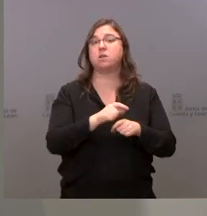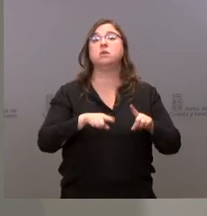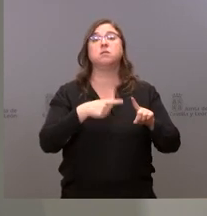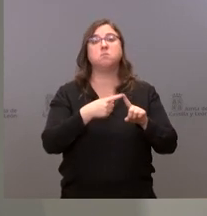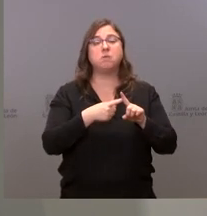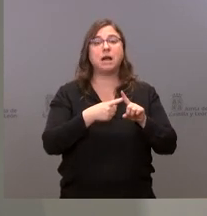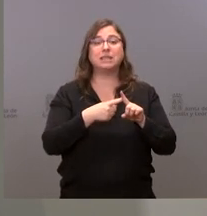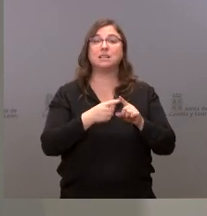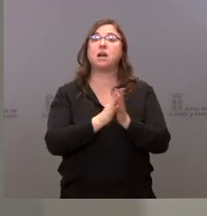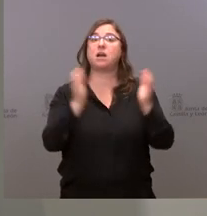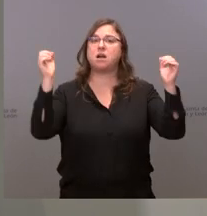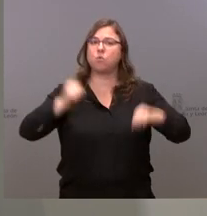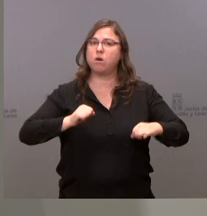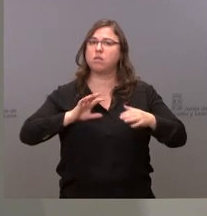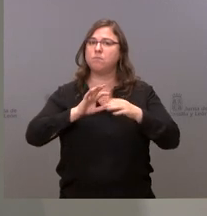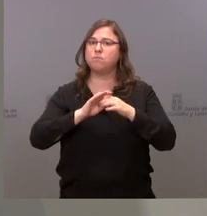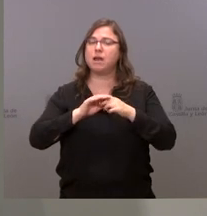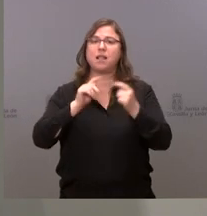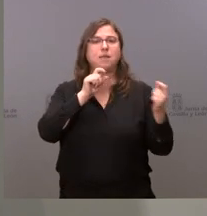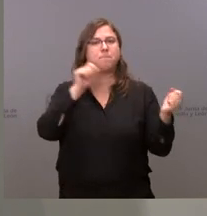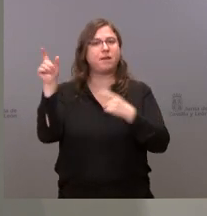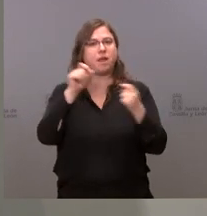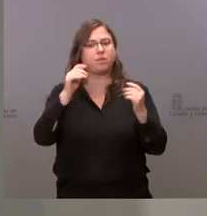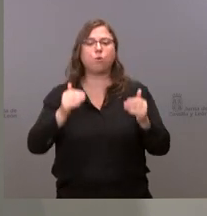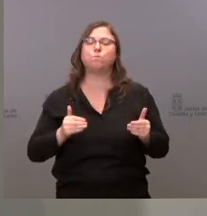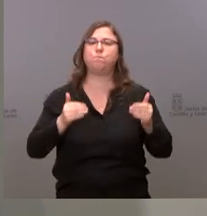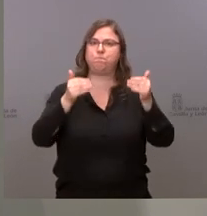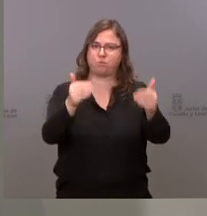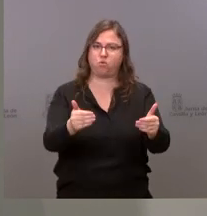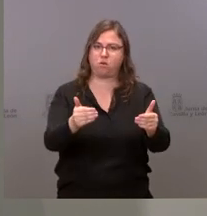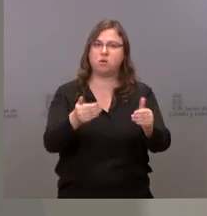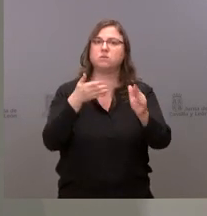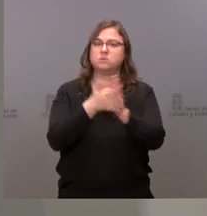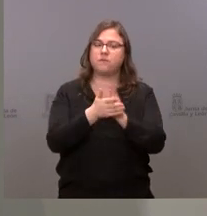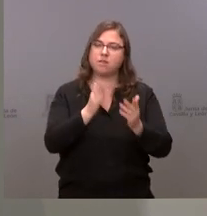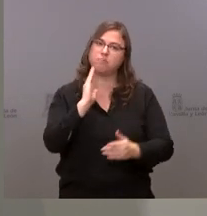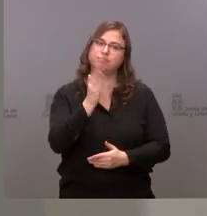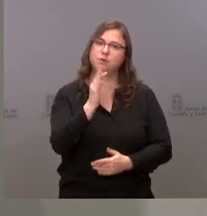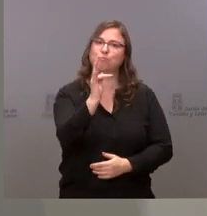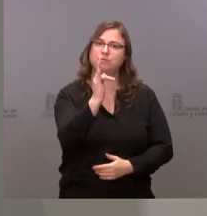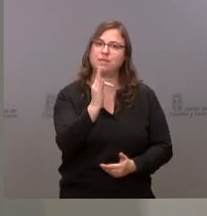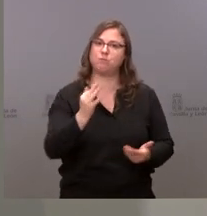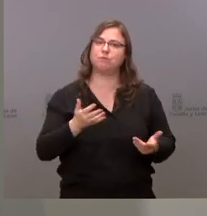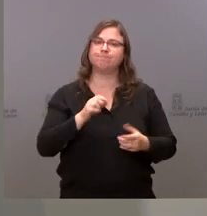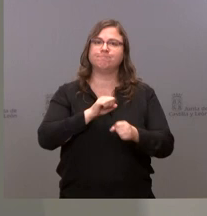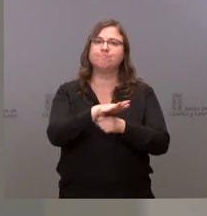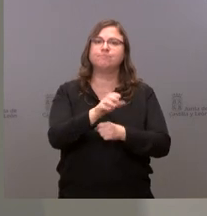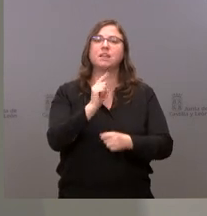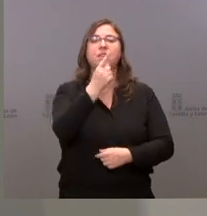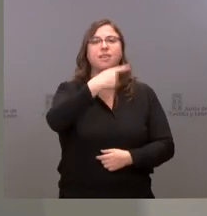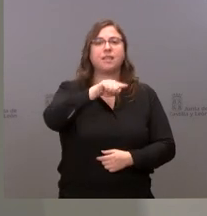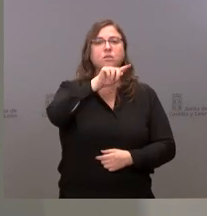a los acuerdos en materia de migraciones, lo que va a beneficiar a los 143.000